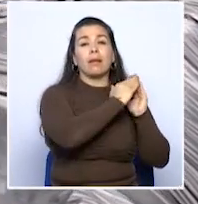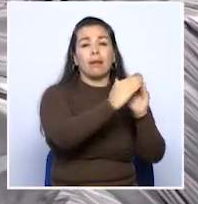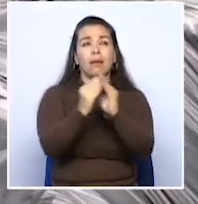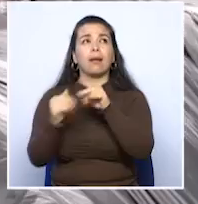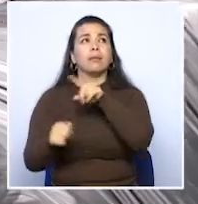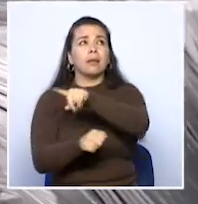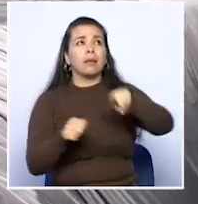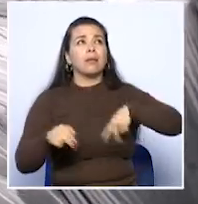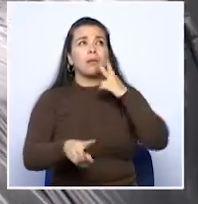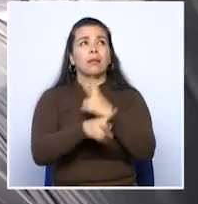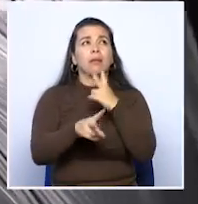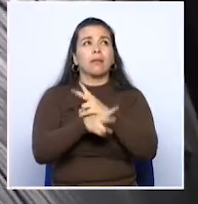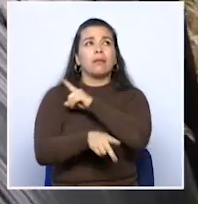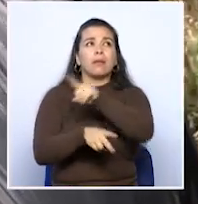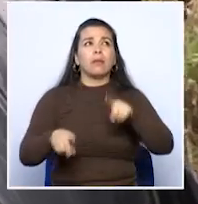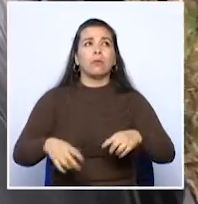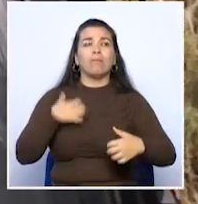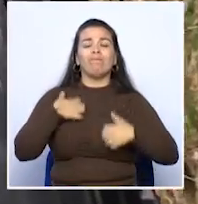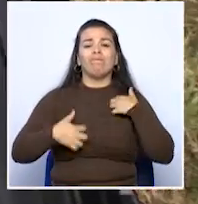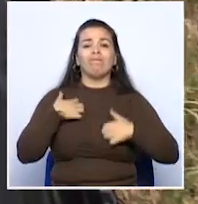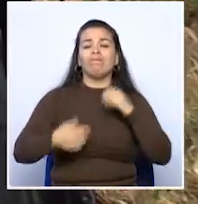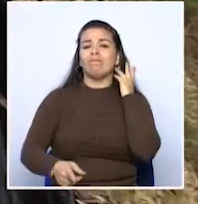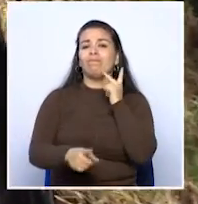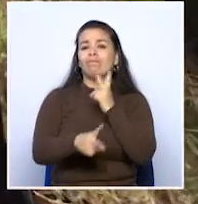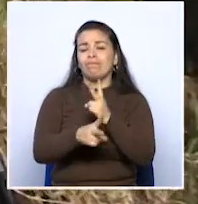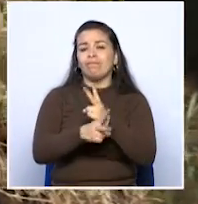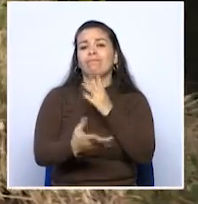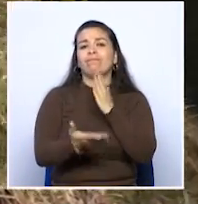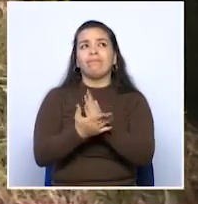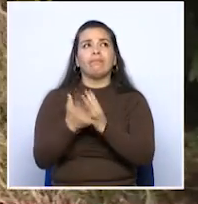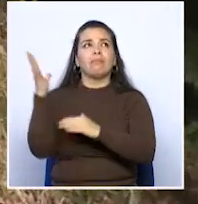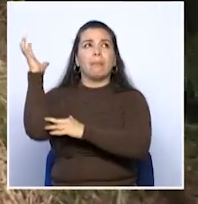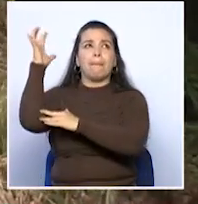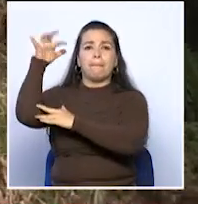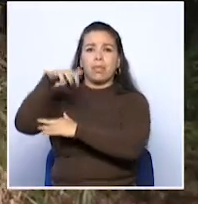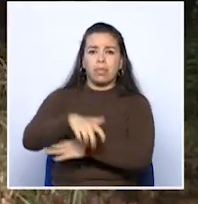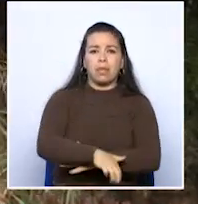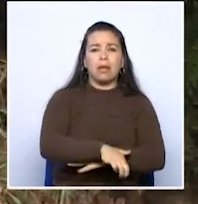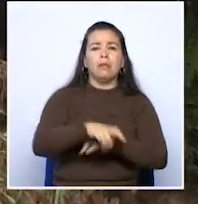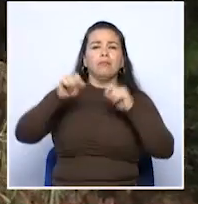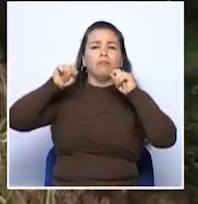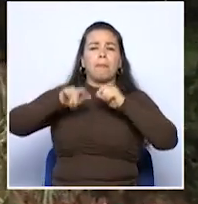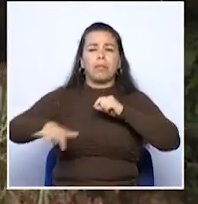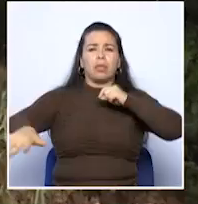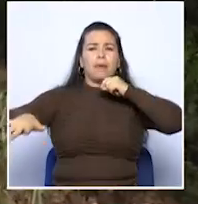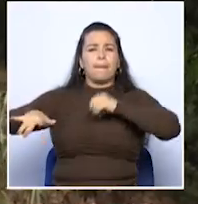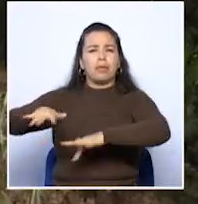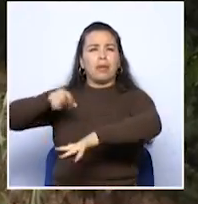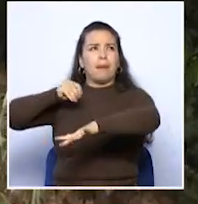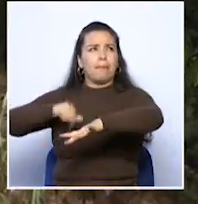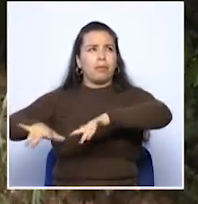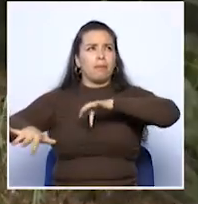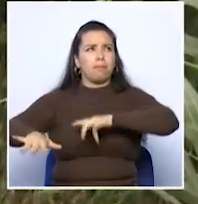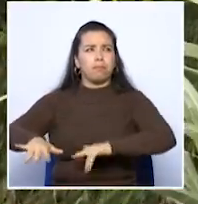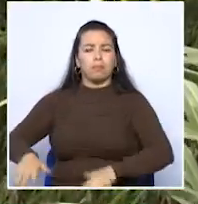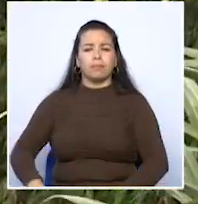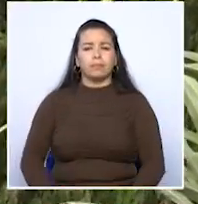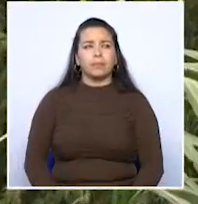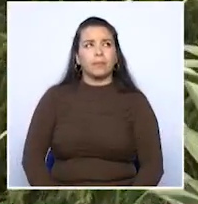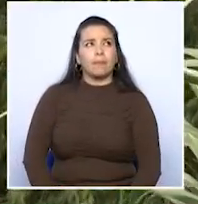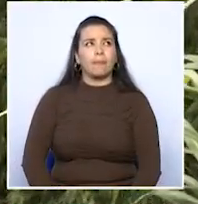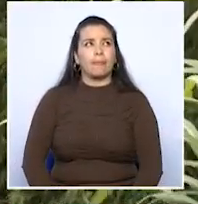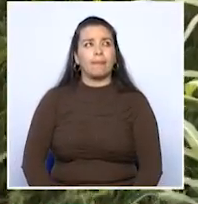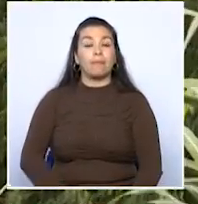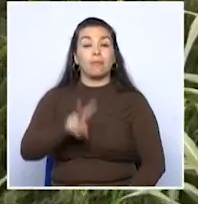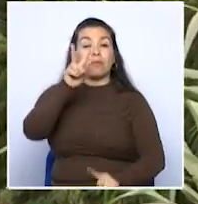del Campestre en Dos Quebradas que se encuentran en riesgo por este alud de tierra que con la temporada invernal poco a poco sigue creciendo. Dos